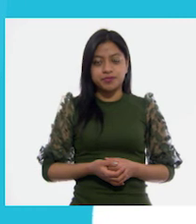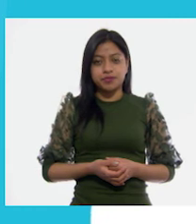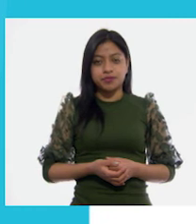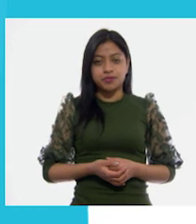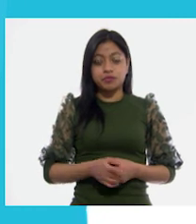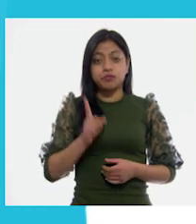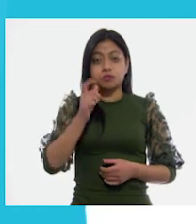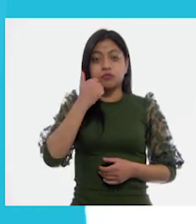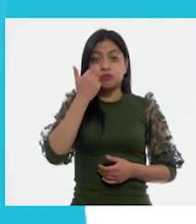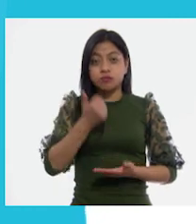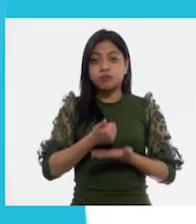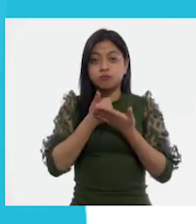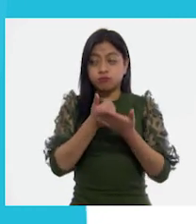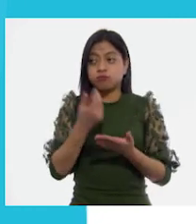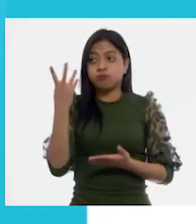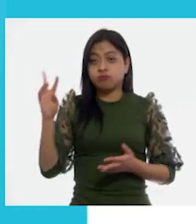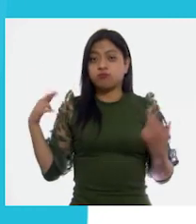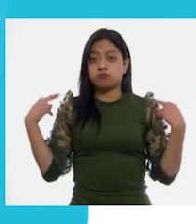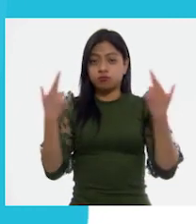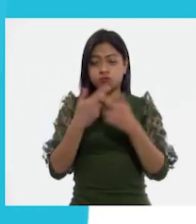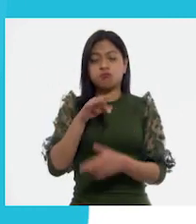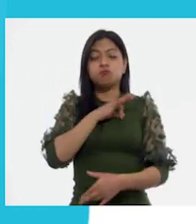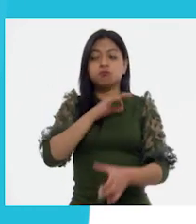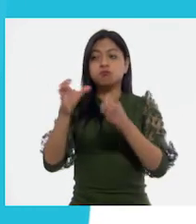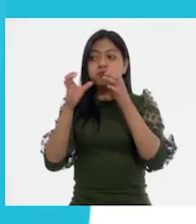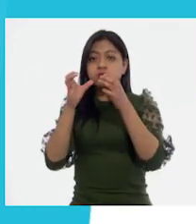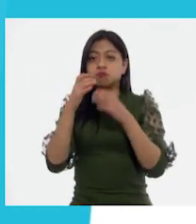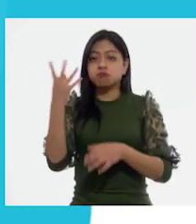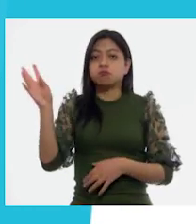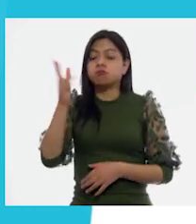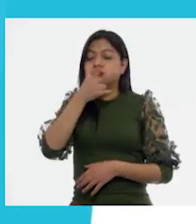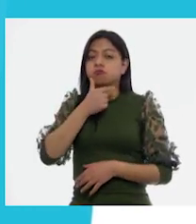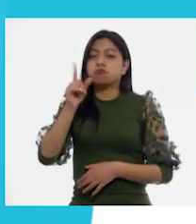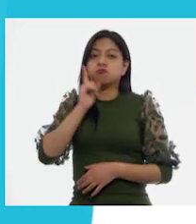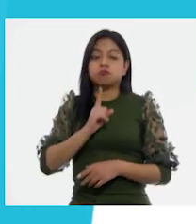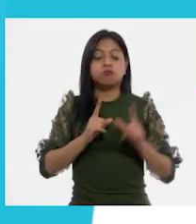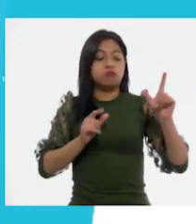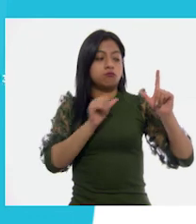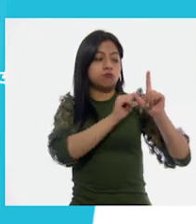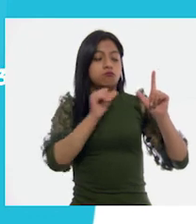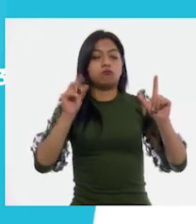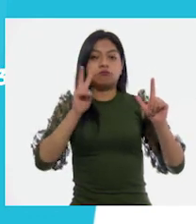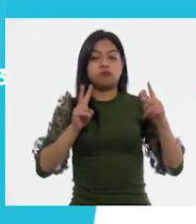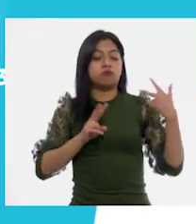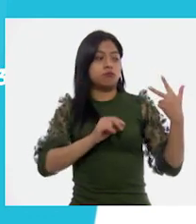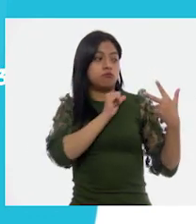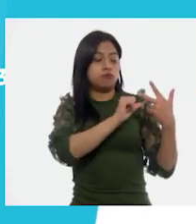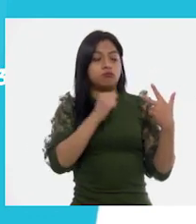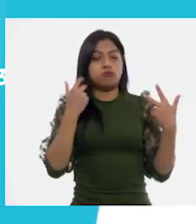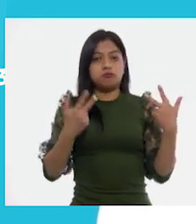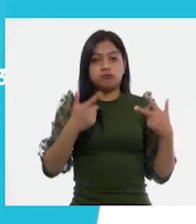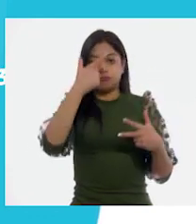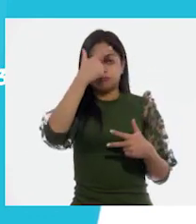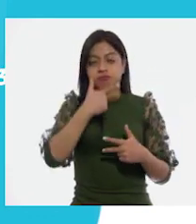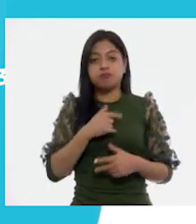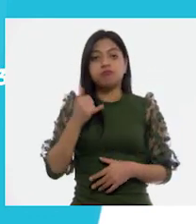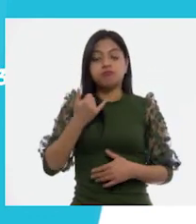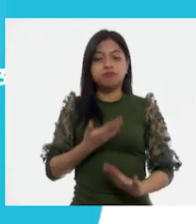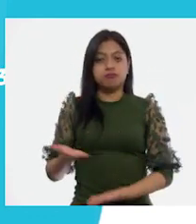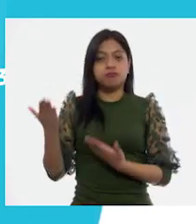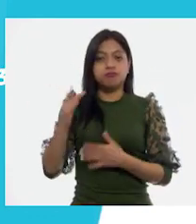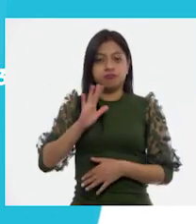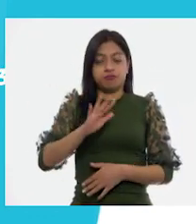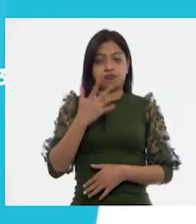Para solicitar apoyo pedagógico, comunícate con maestras y maestros de lunes a viernes de 8 a 20 horas al